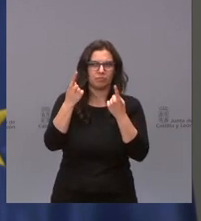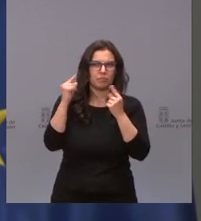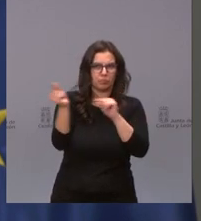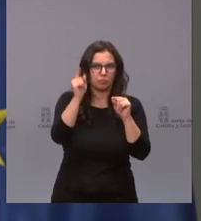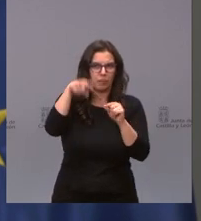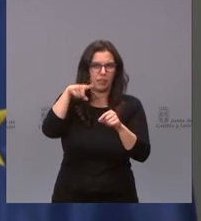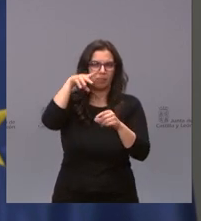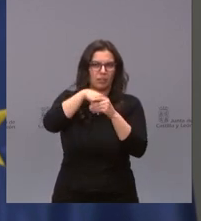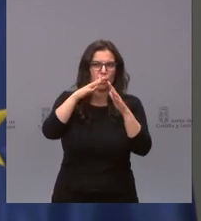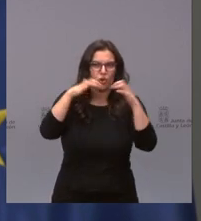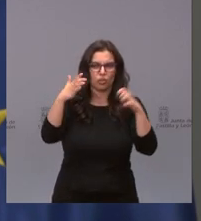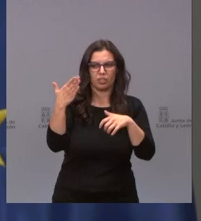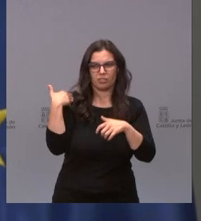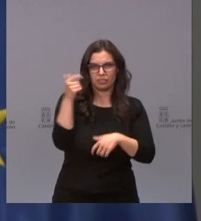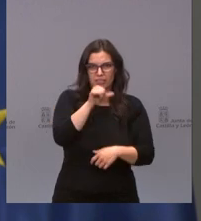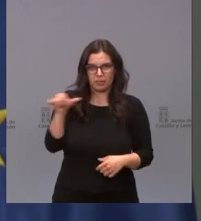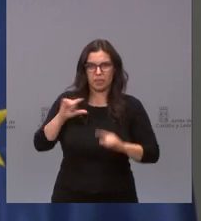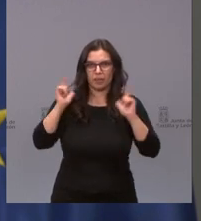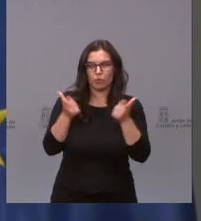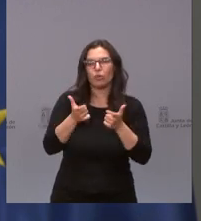León en el Pleno de esta semana,